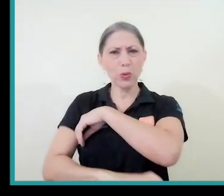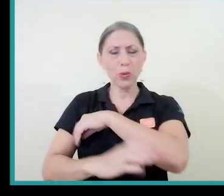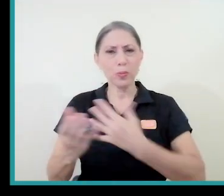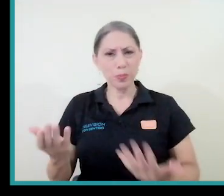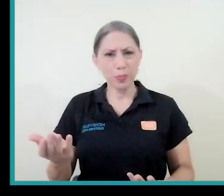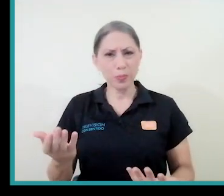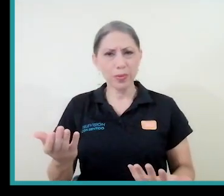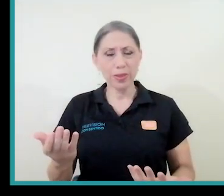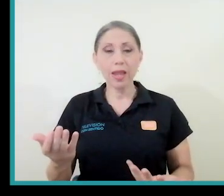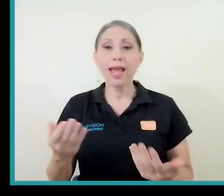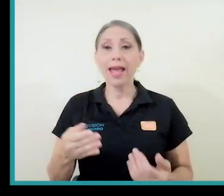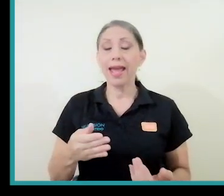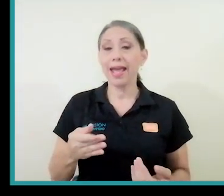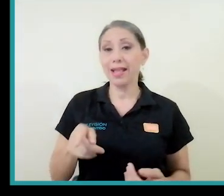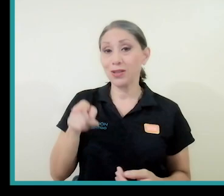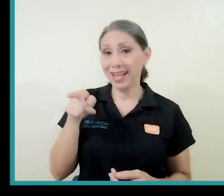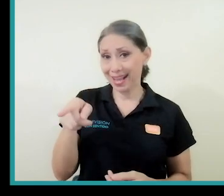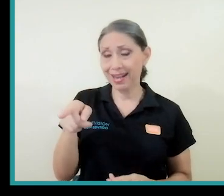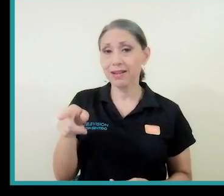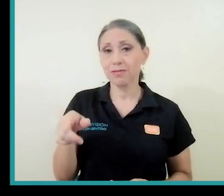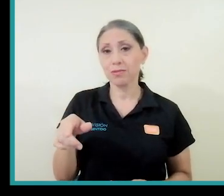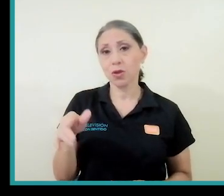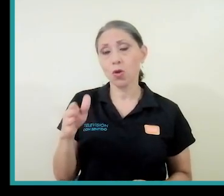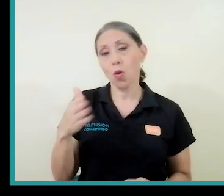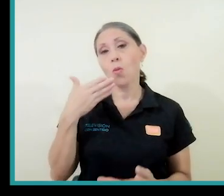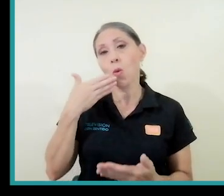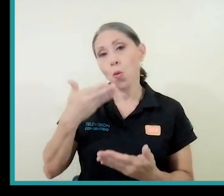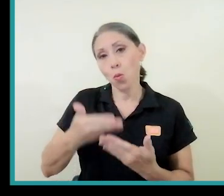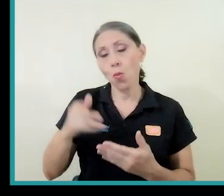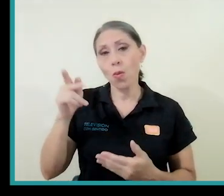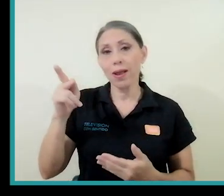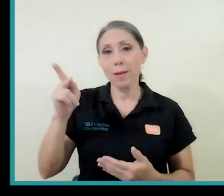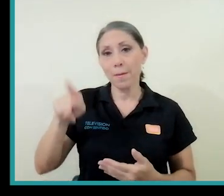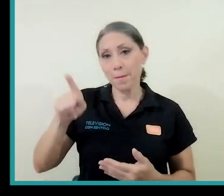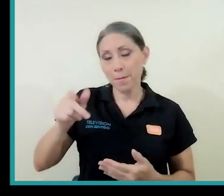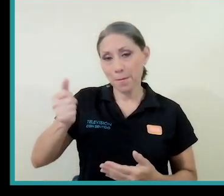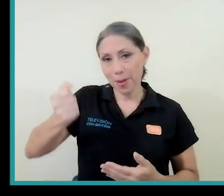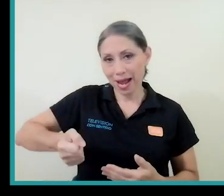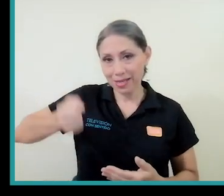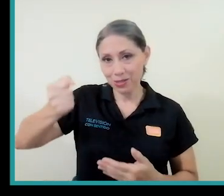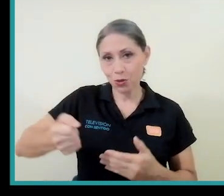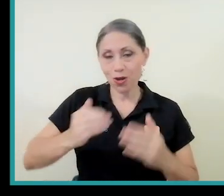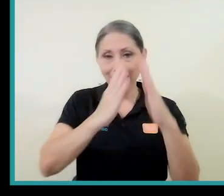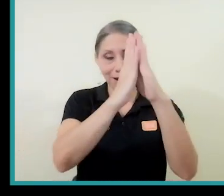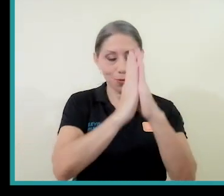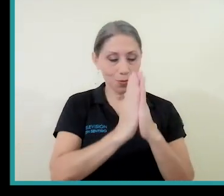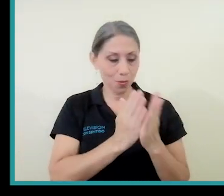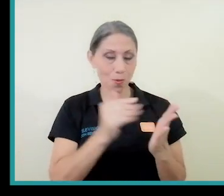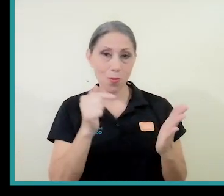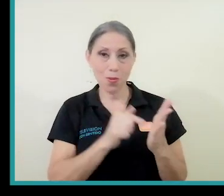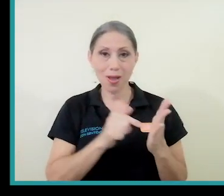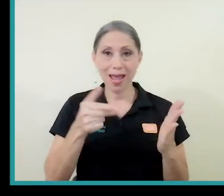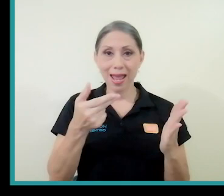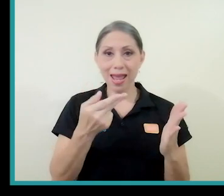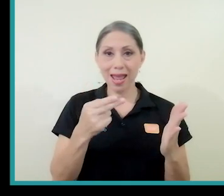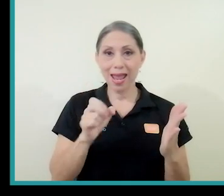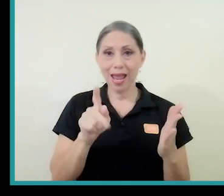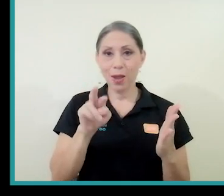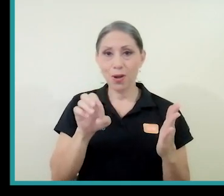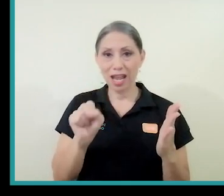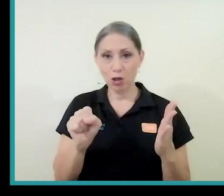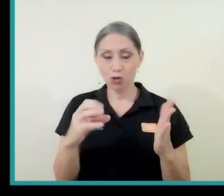Dios nos va a castigar? Entonces, él, como buen pastor, agarra la Biblia y habla de